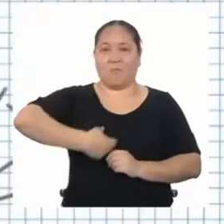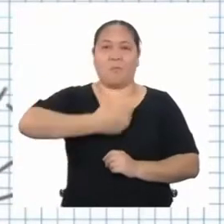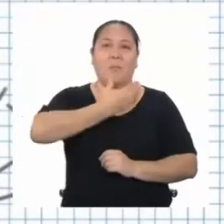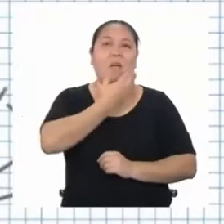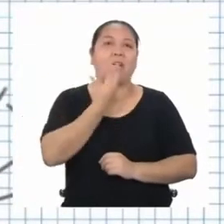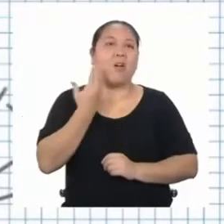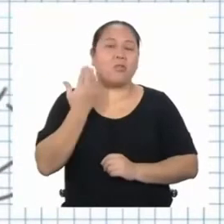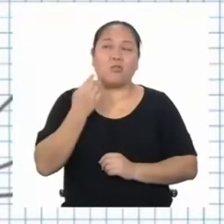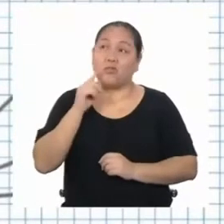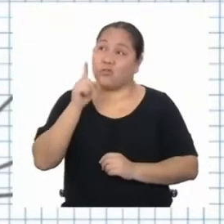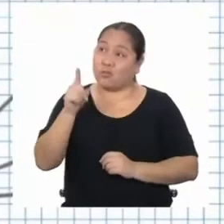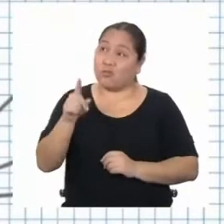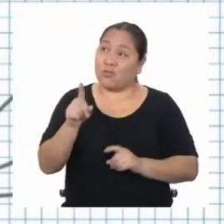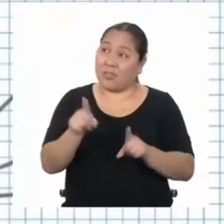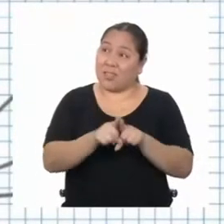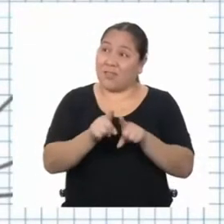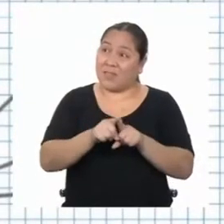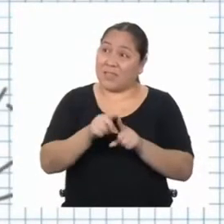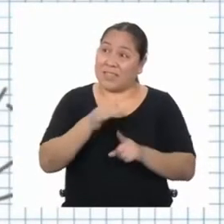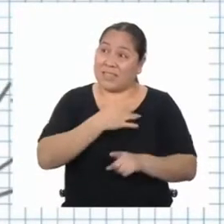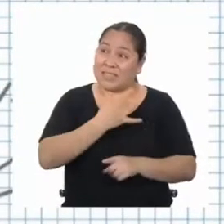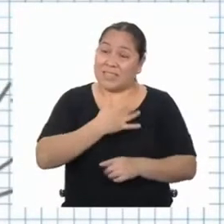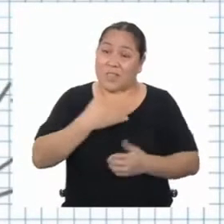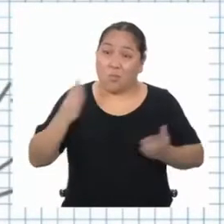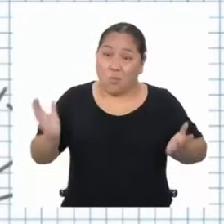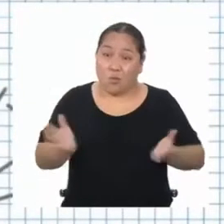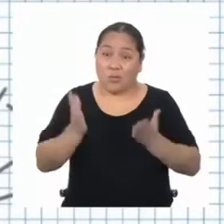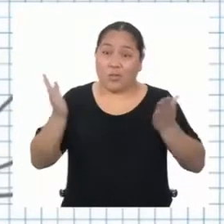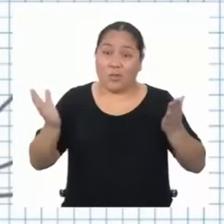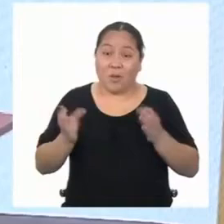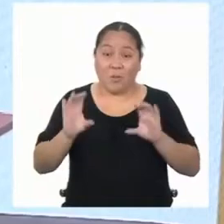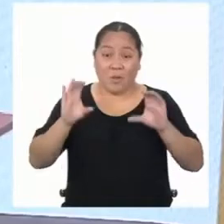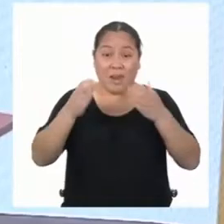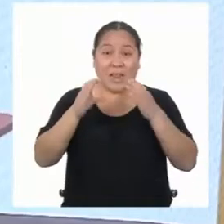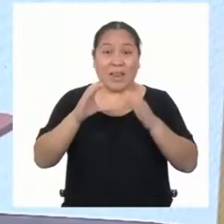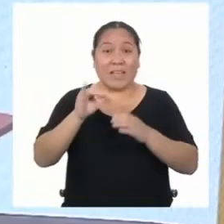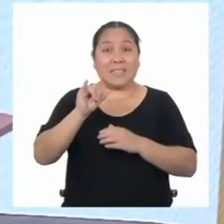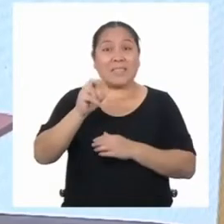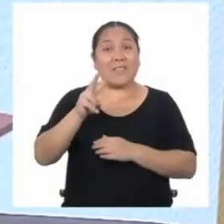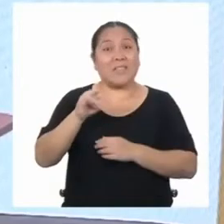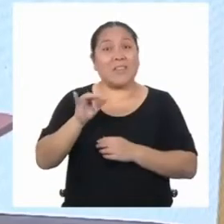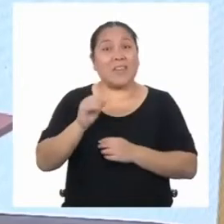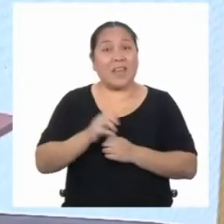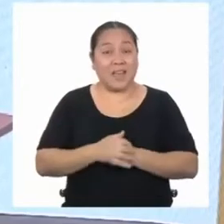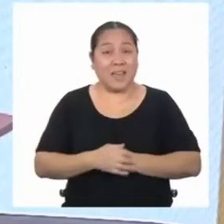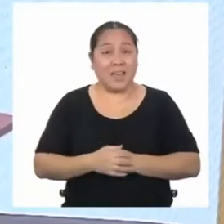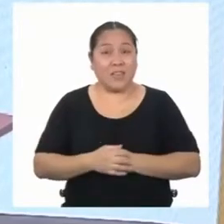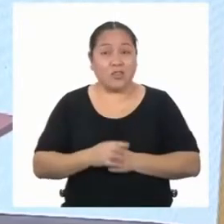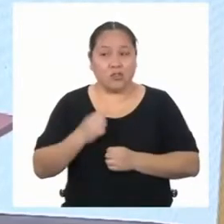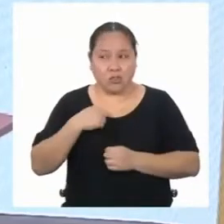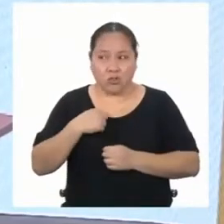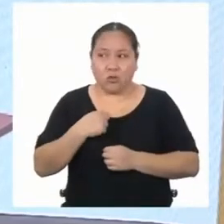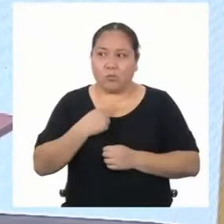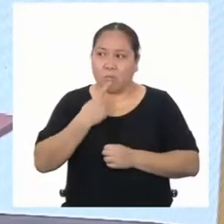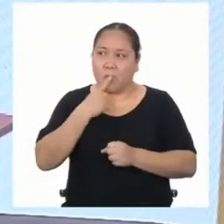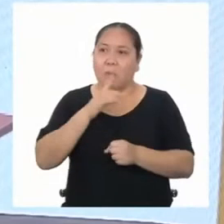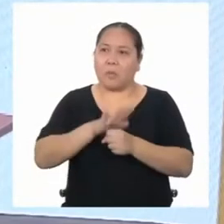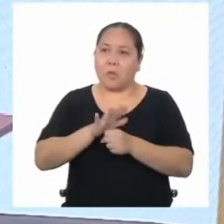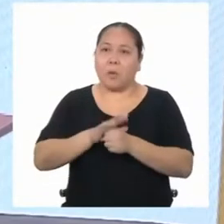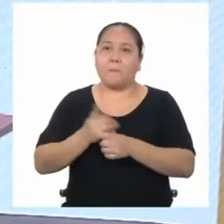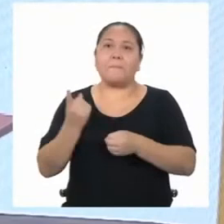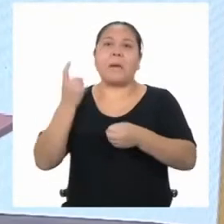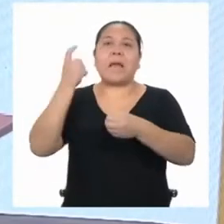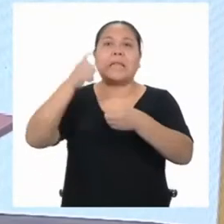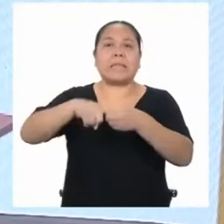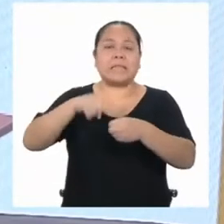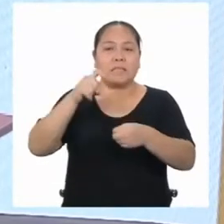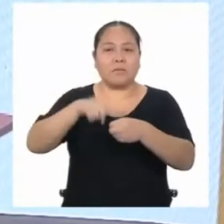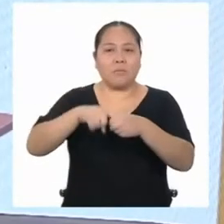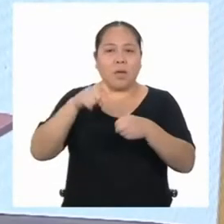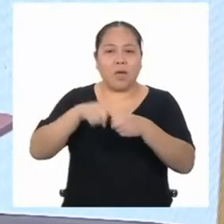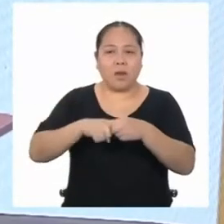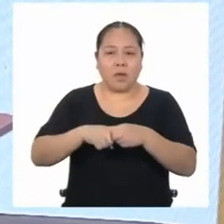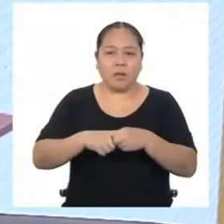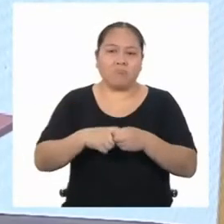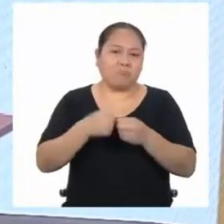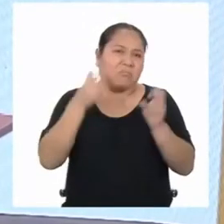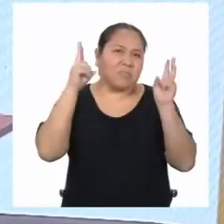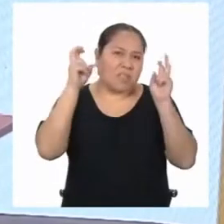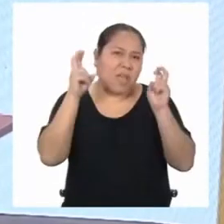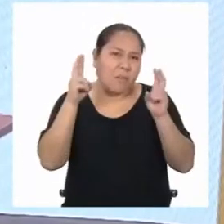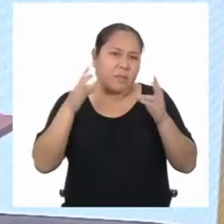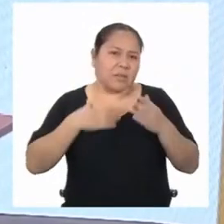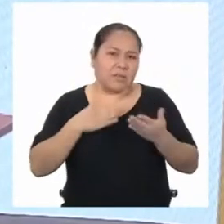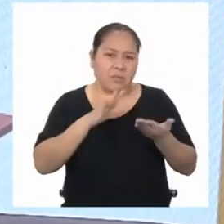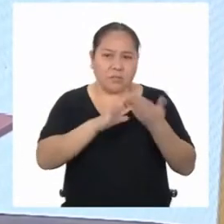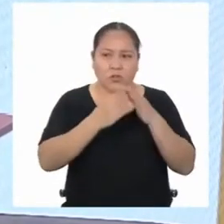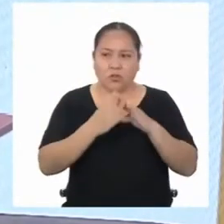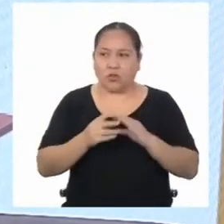¿Tú también te estás sintiendo motivado por las clases de Cívica? Yo me he prometido participar de forma activa en los asuntos públicos de mi barrio. Por eso,